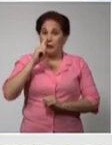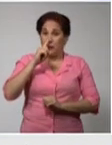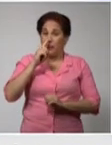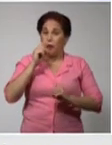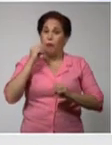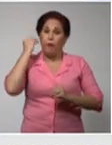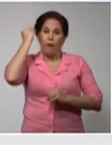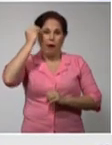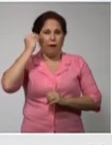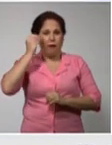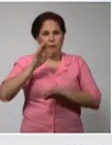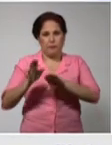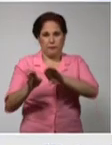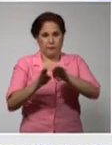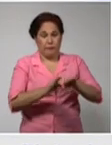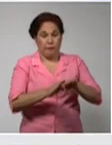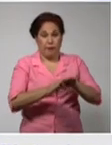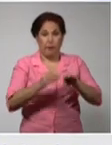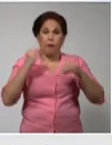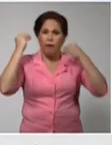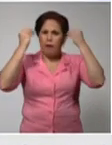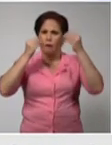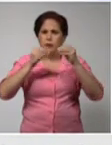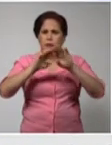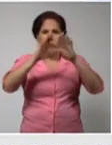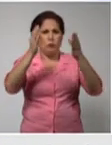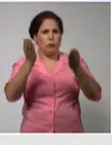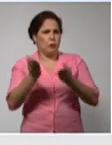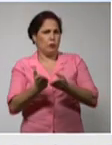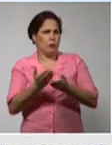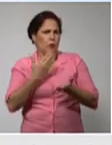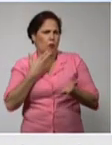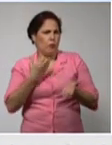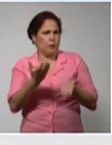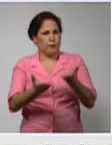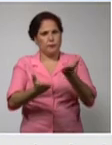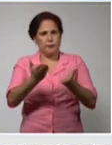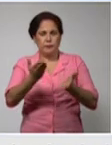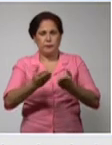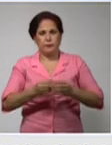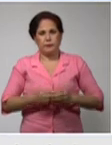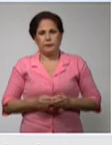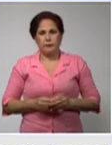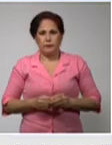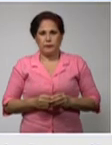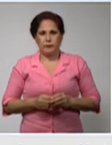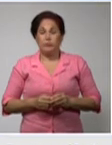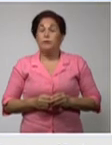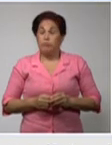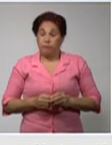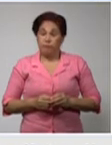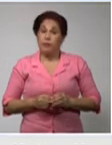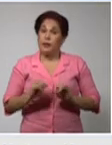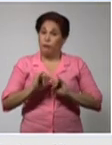la situación internacional debido al impacto de la COVID-19 ¿qué le parece doctor? No, muy bien eso